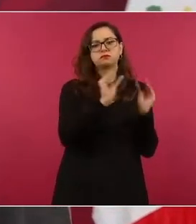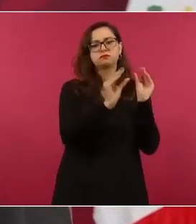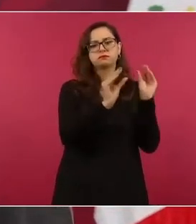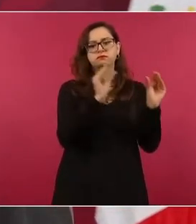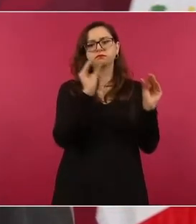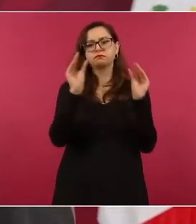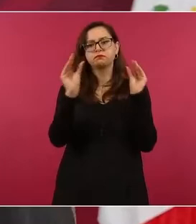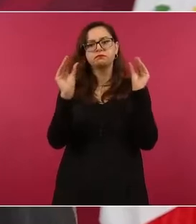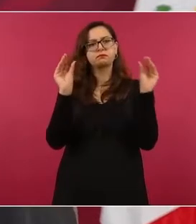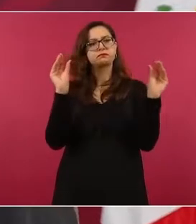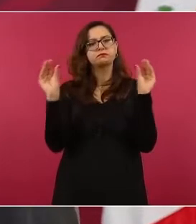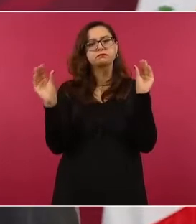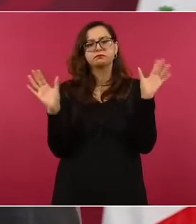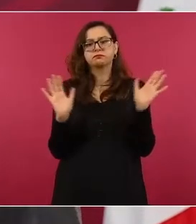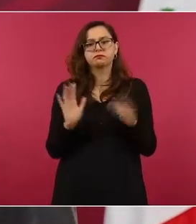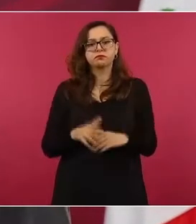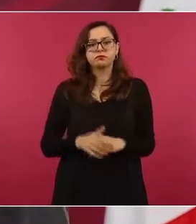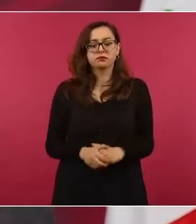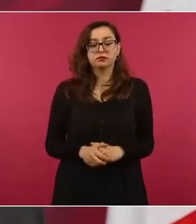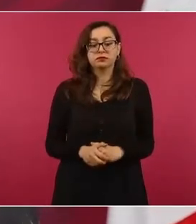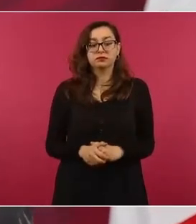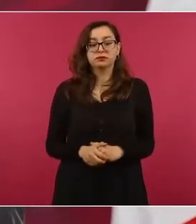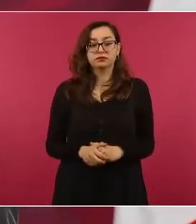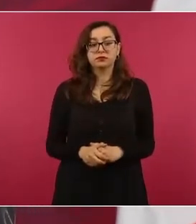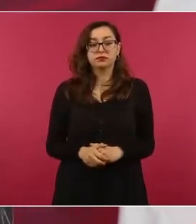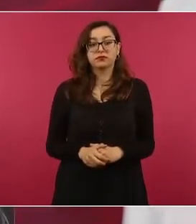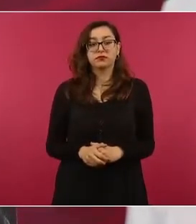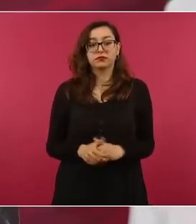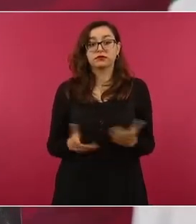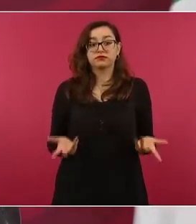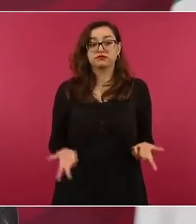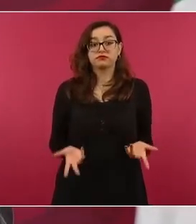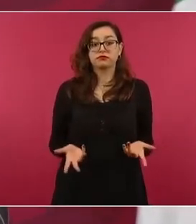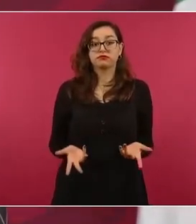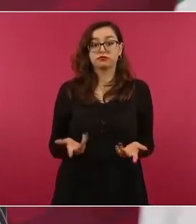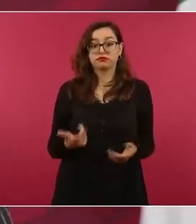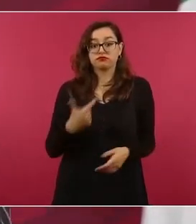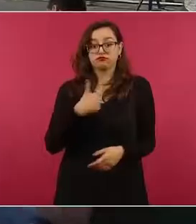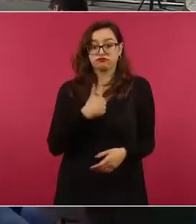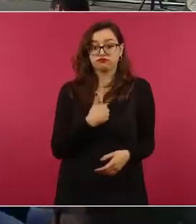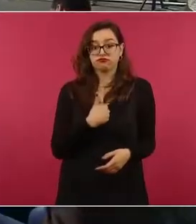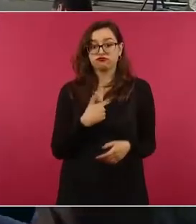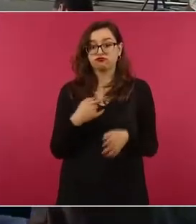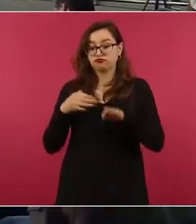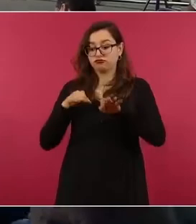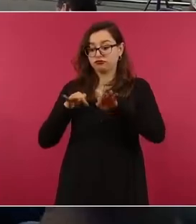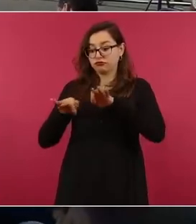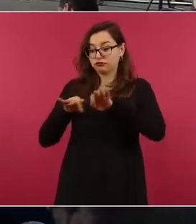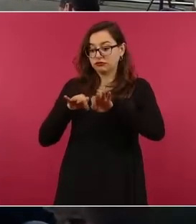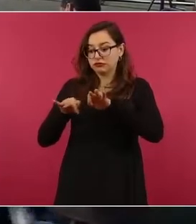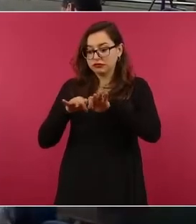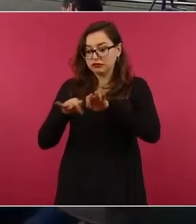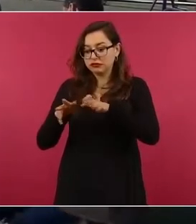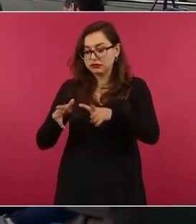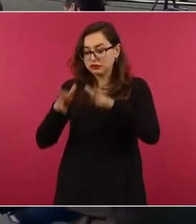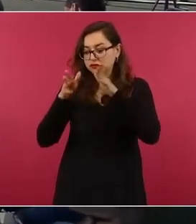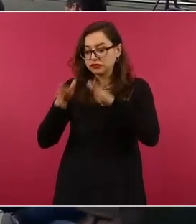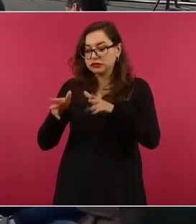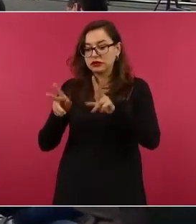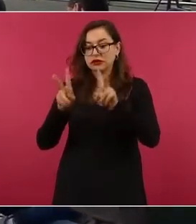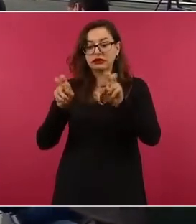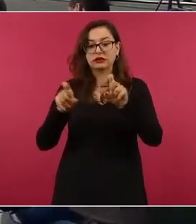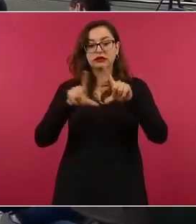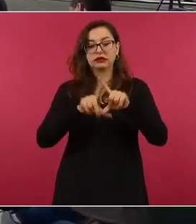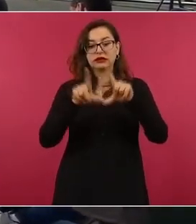biblioteca, pero como voy a trabajar en una investigación sobre el conservadurismo en México,